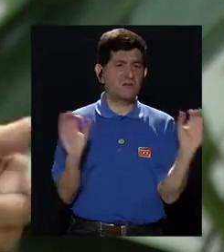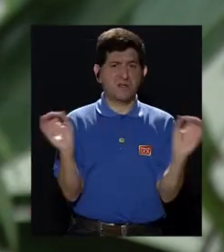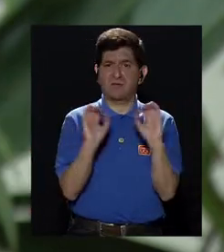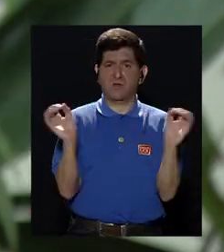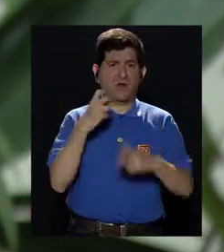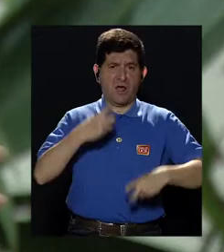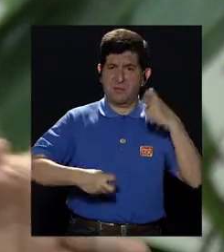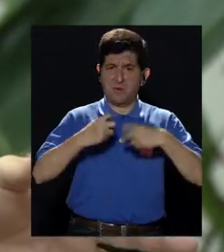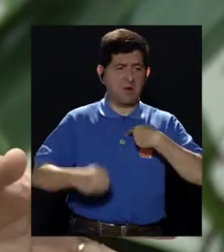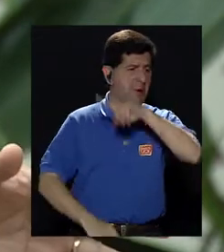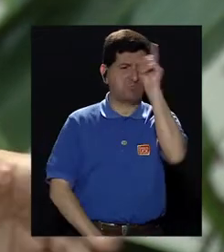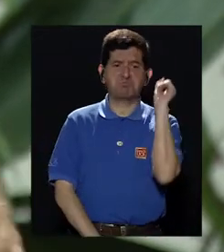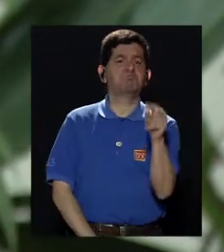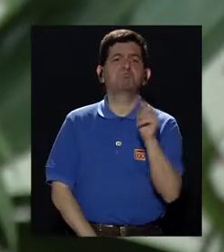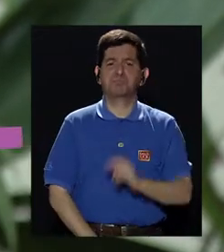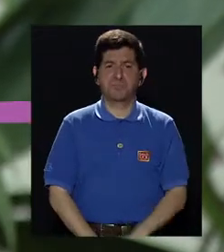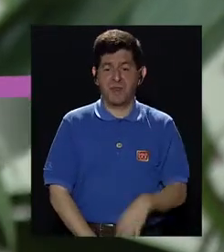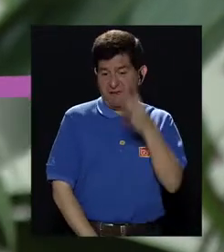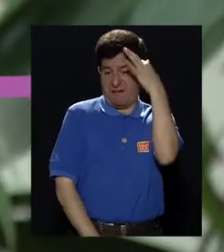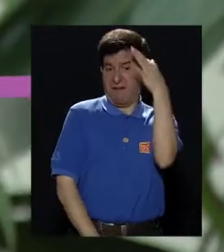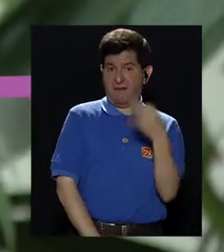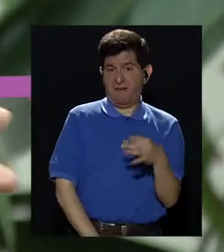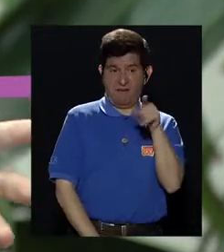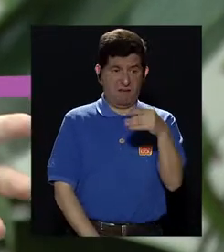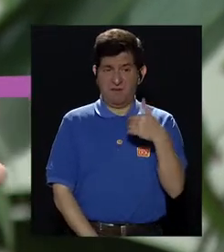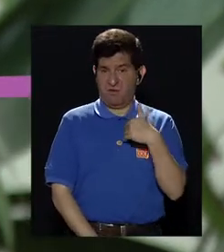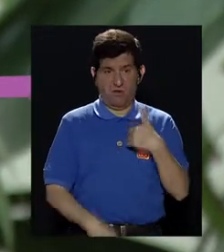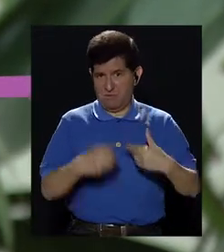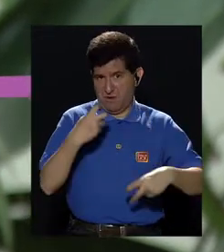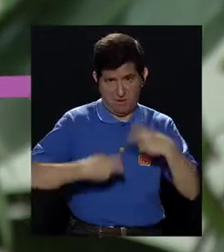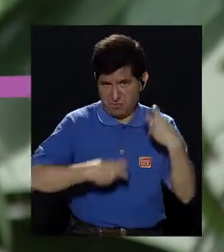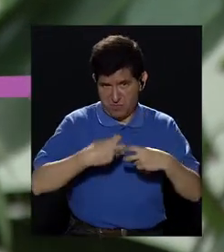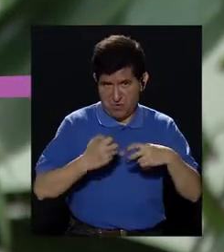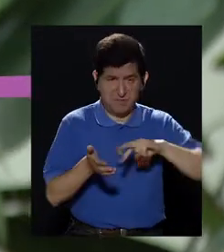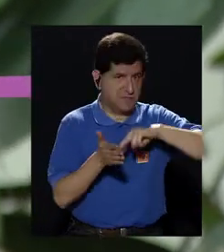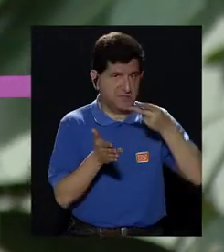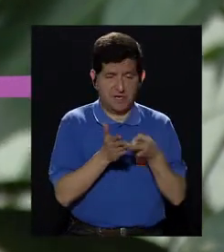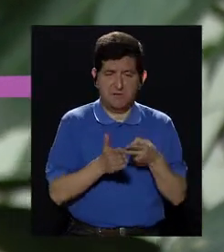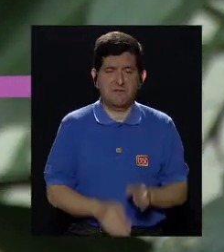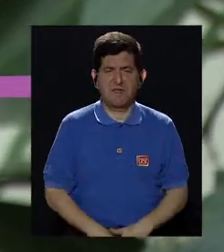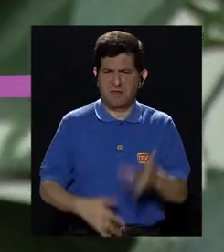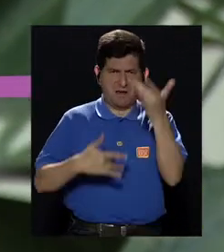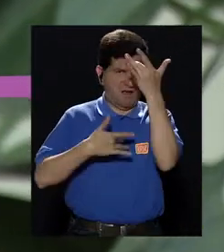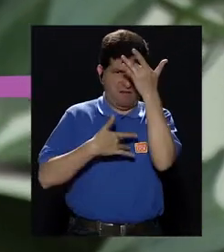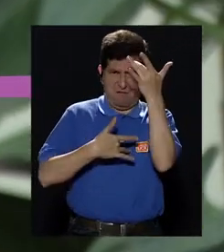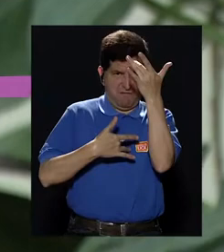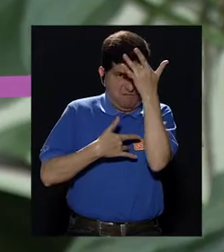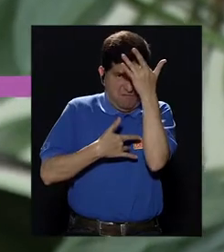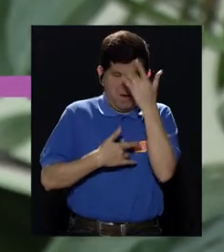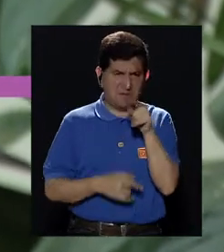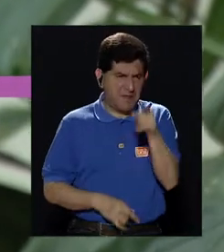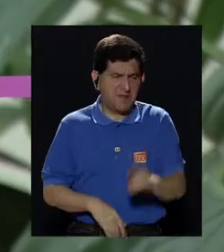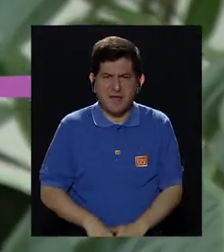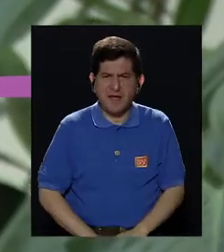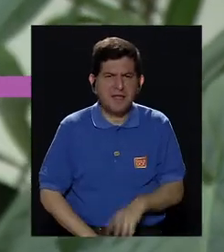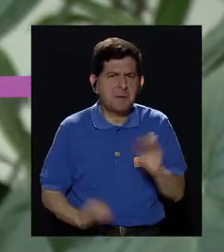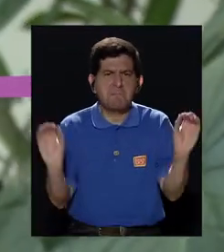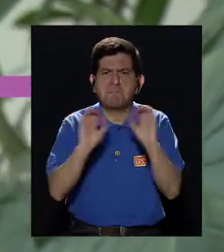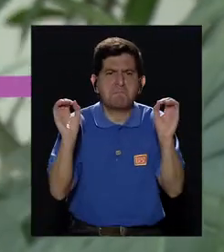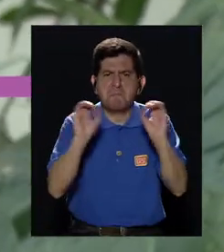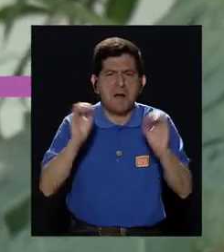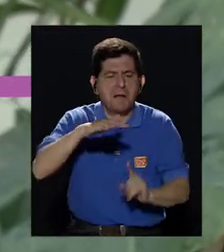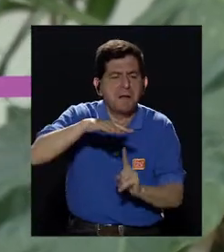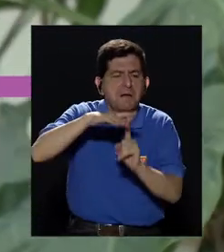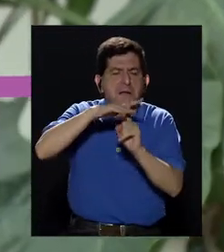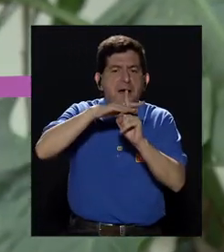ninguna molestia, no consulto. sea, asumen que al no tener ninguna molestia no hay posibilidad de que una enfermedad vaya estando ahí presente.